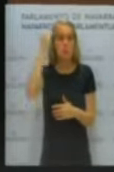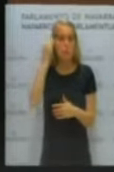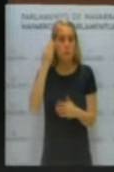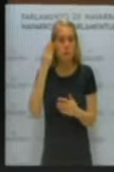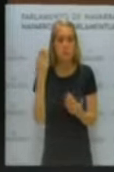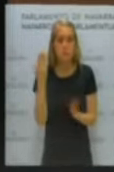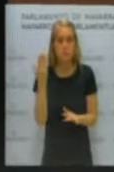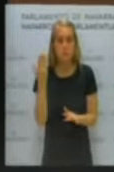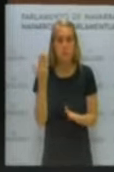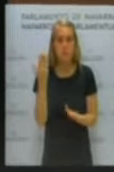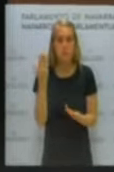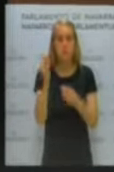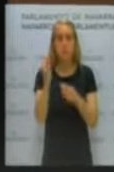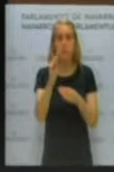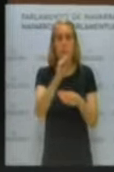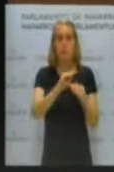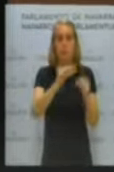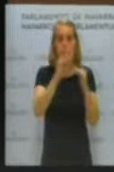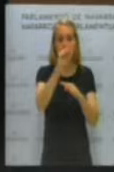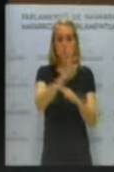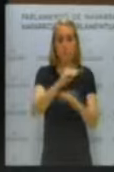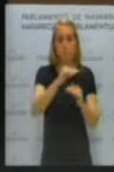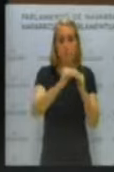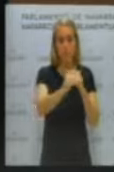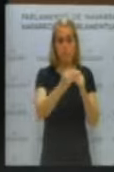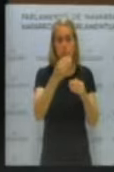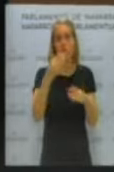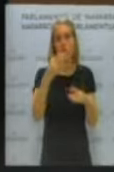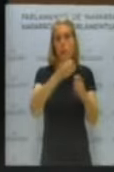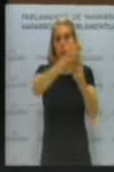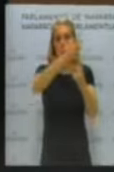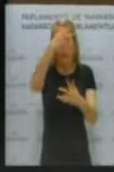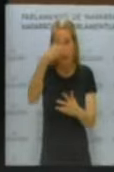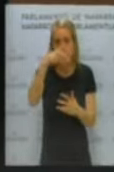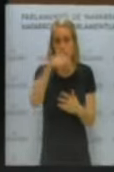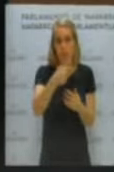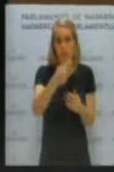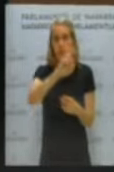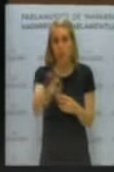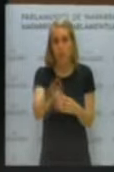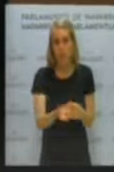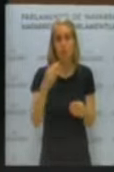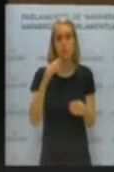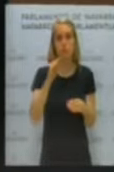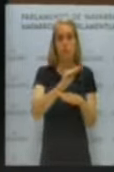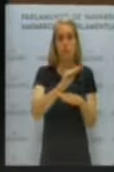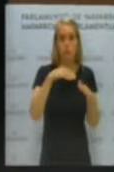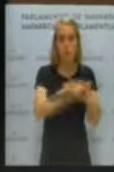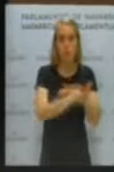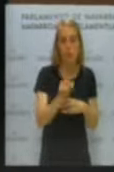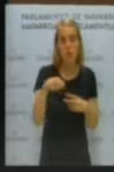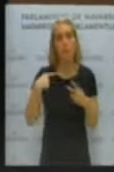y protección del patrimonio arquitectónico es compatible con la memoria histórica.